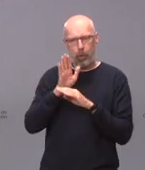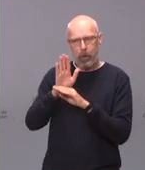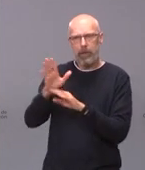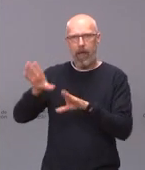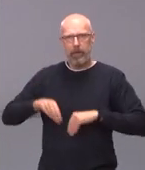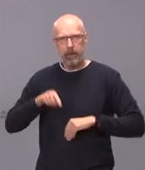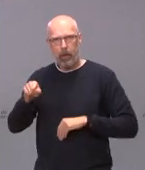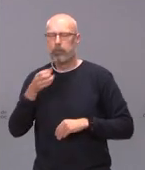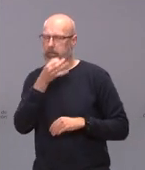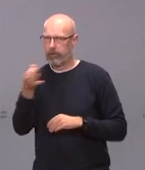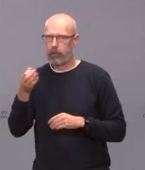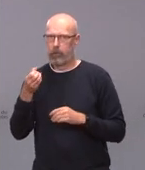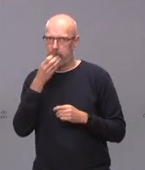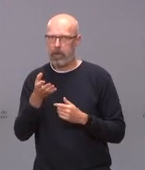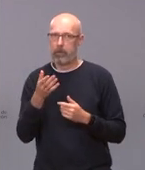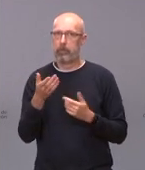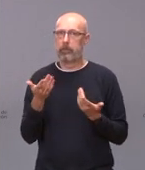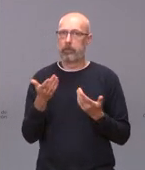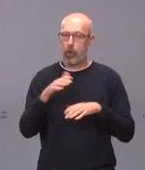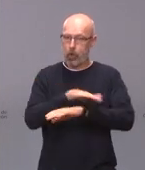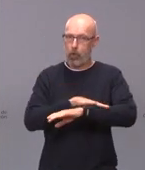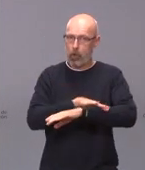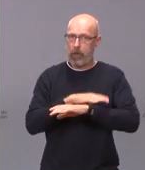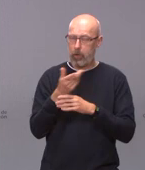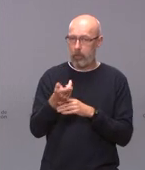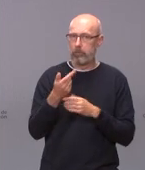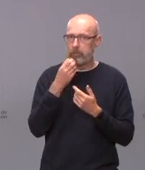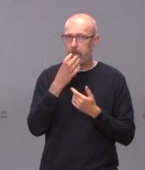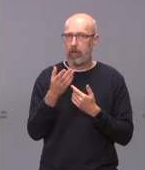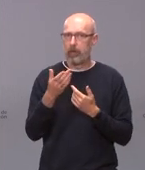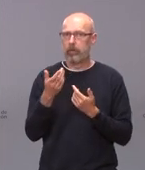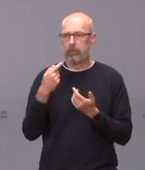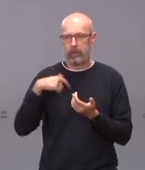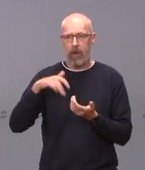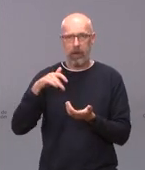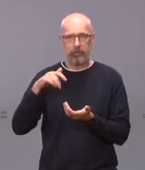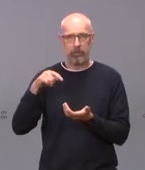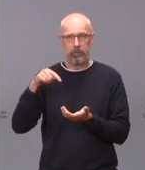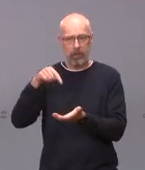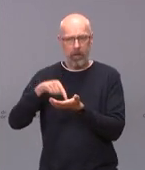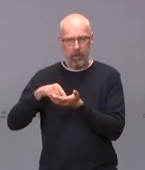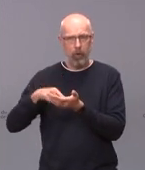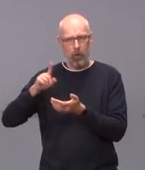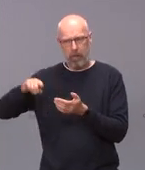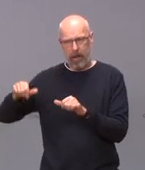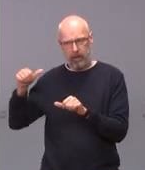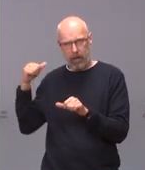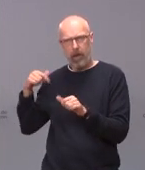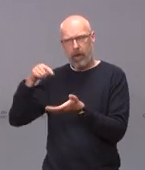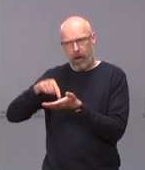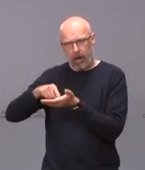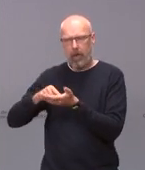bien que el gobierno ponga ayudas directas que llevamos reclamándose las meses y meses y está bien